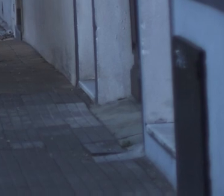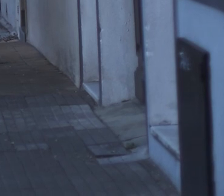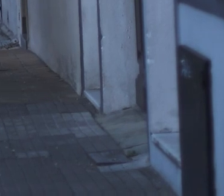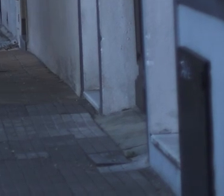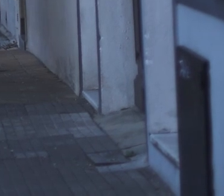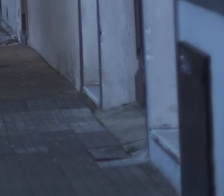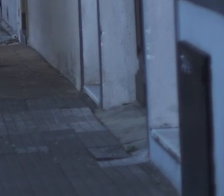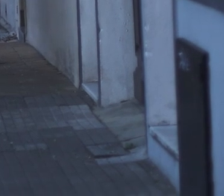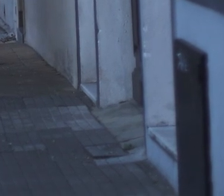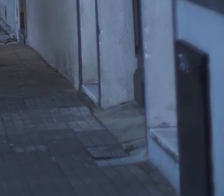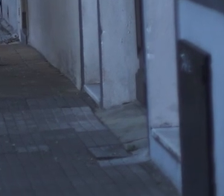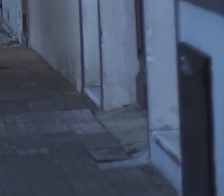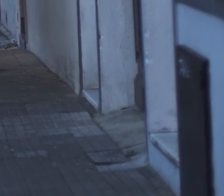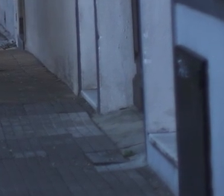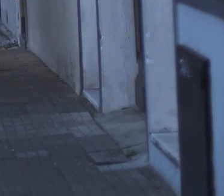Esperarla.